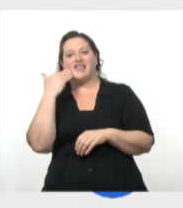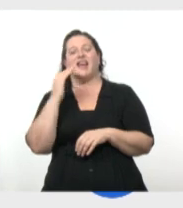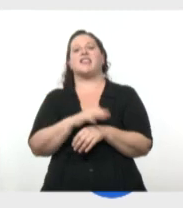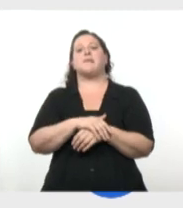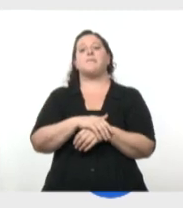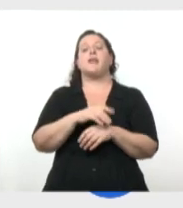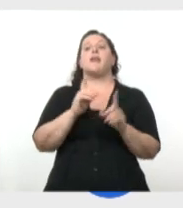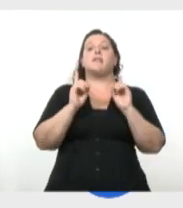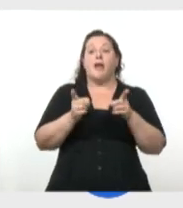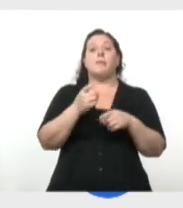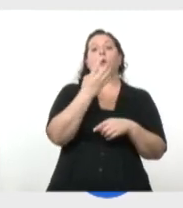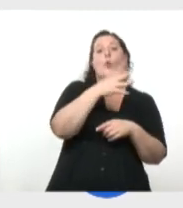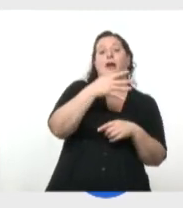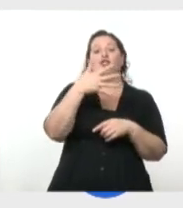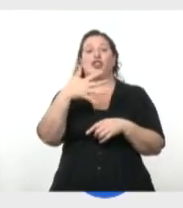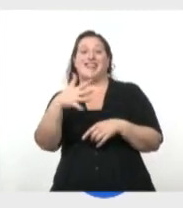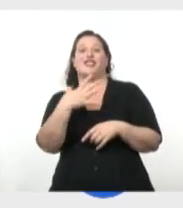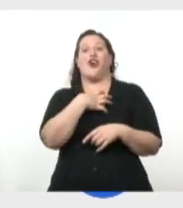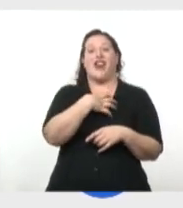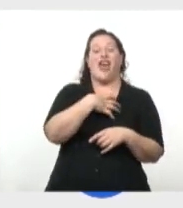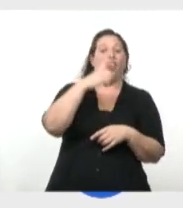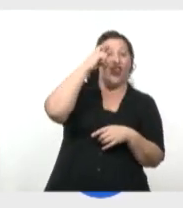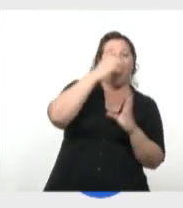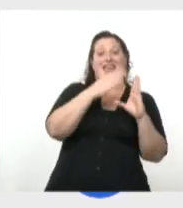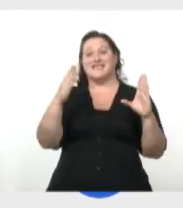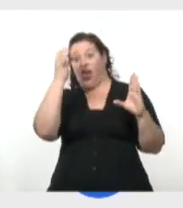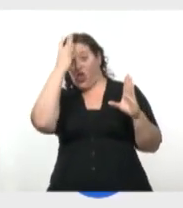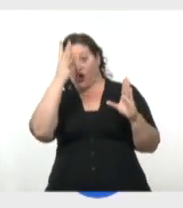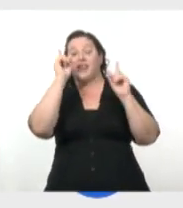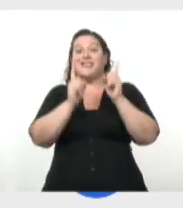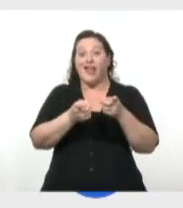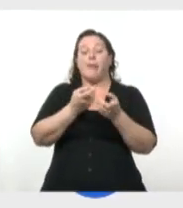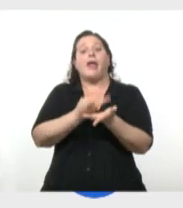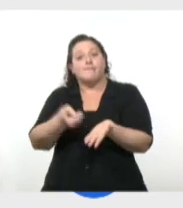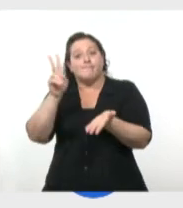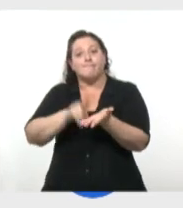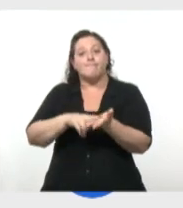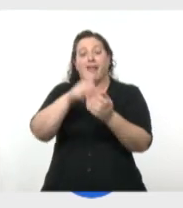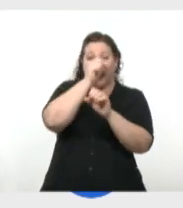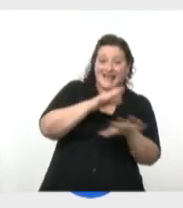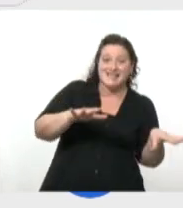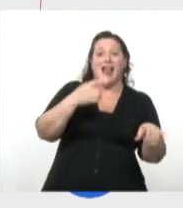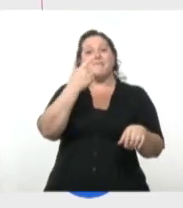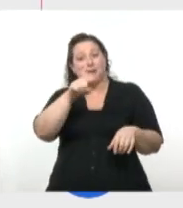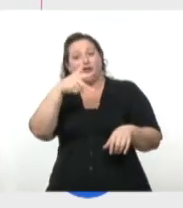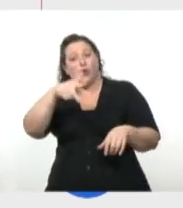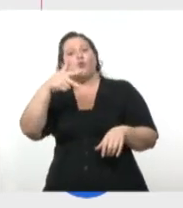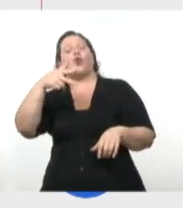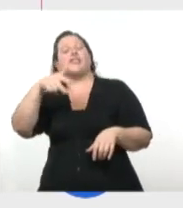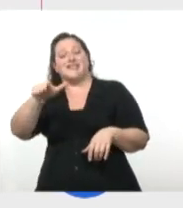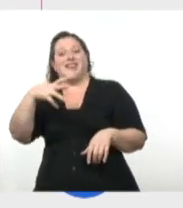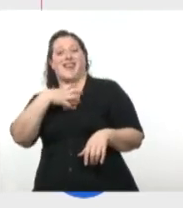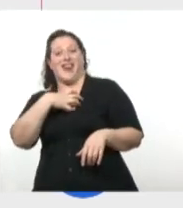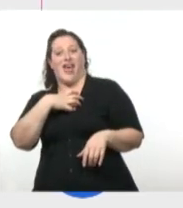quinto grado de 10 a 12 y además las repeticiones de nivel inicial primero, segundo y tercer grado. Y en Canal